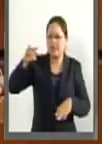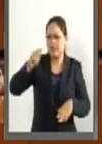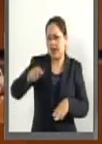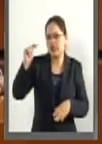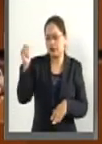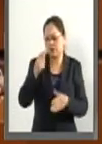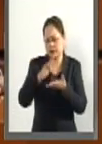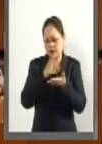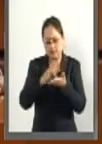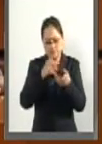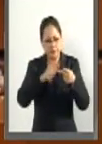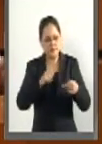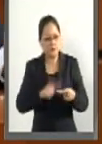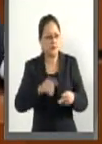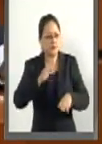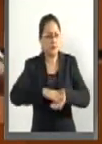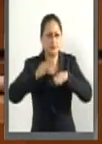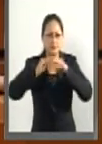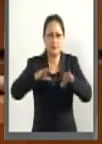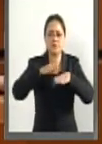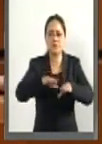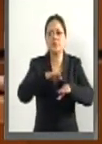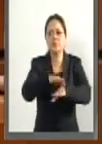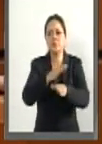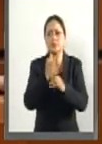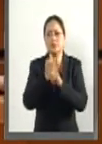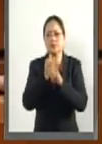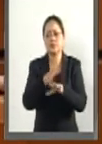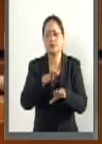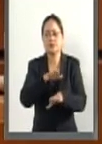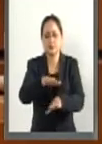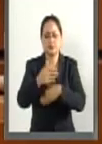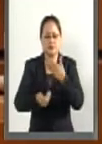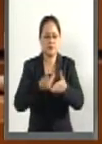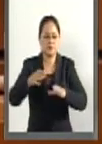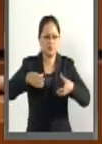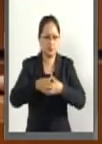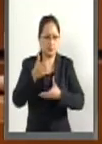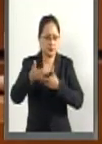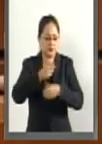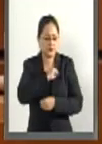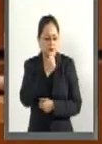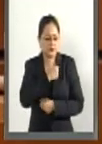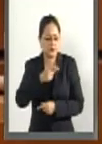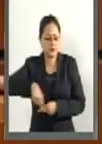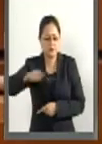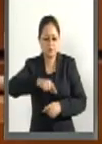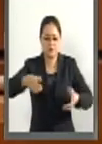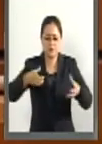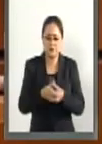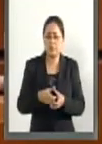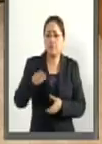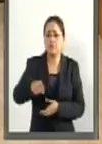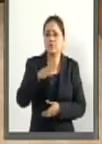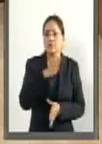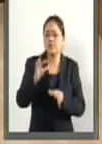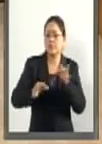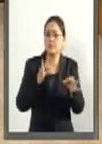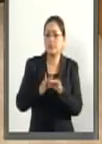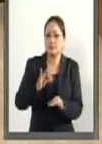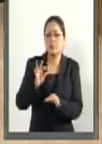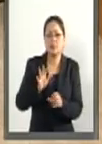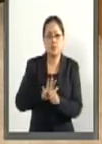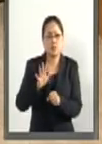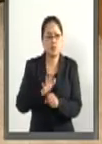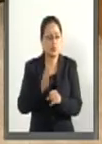toda la información que respecta a los servicios de salud pública, la garantía de que esa